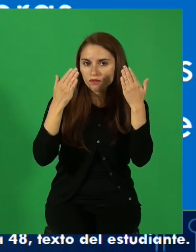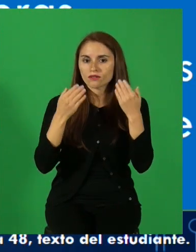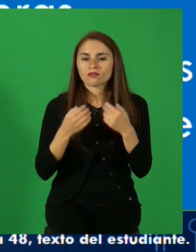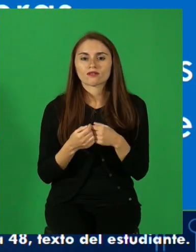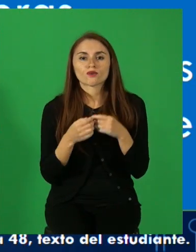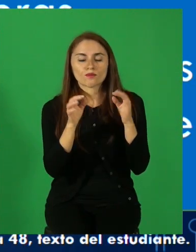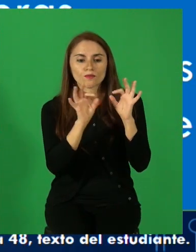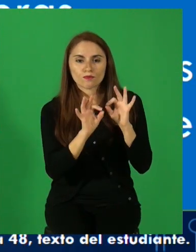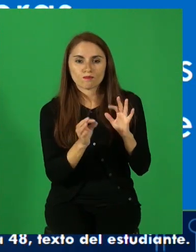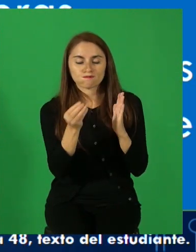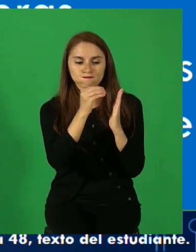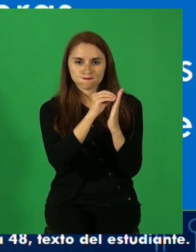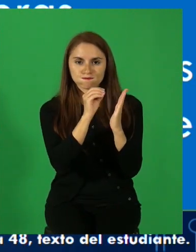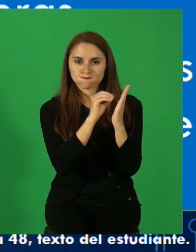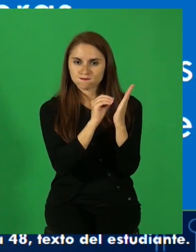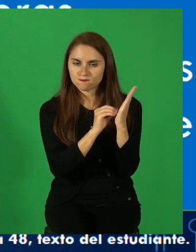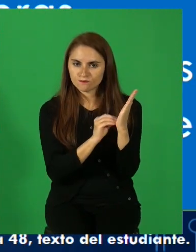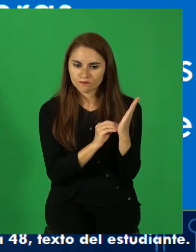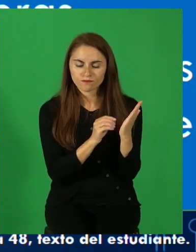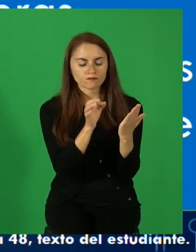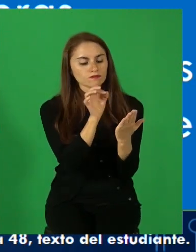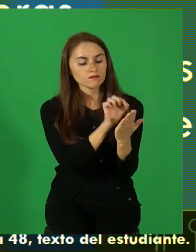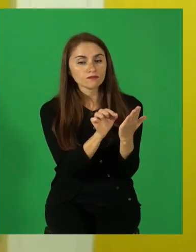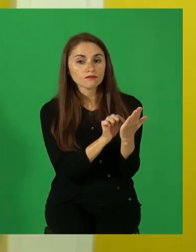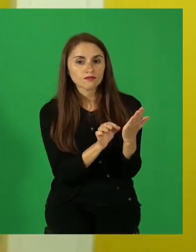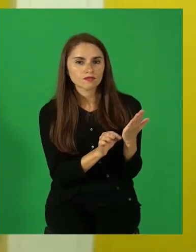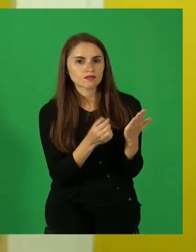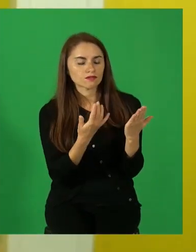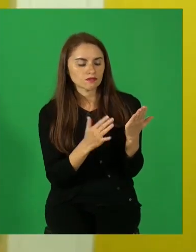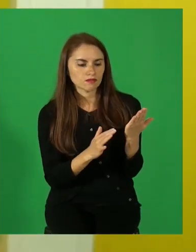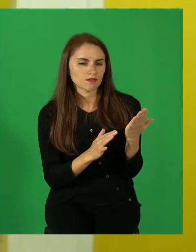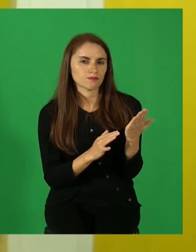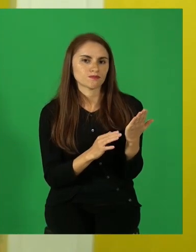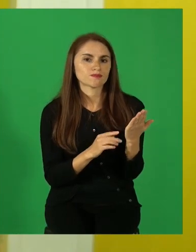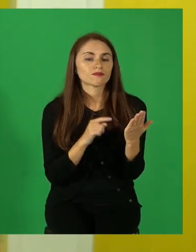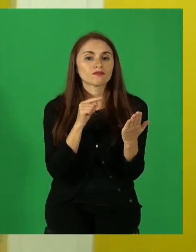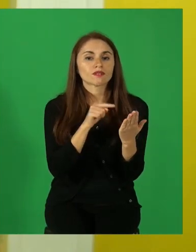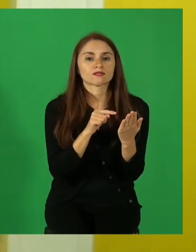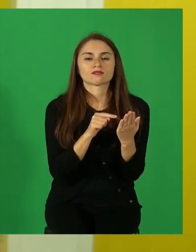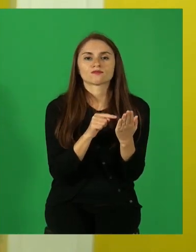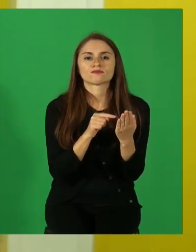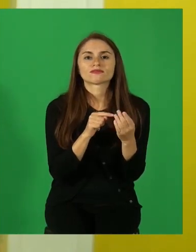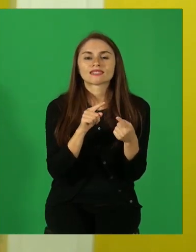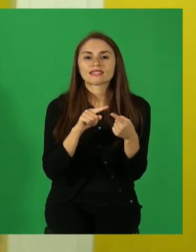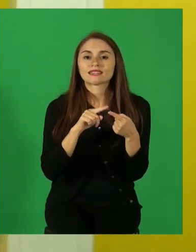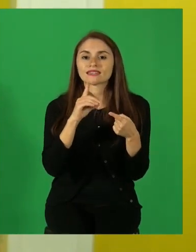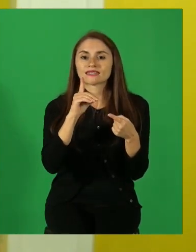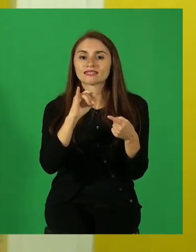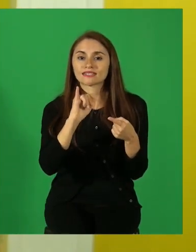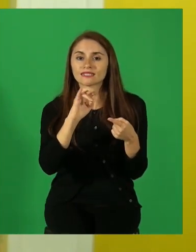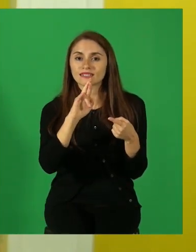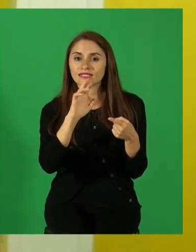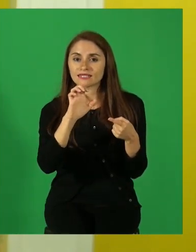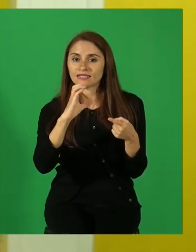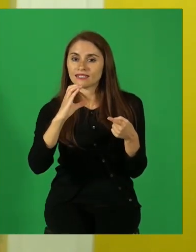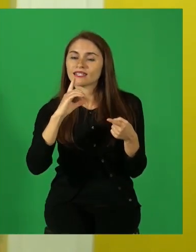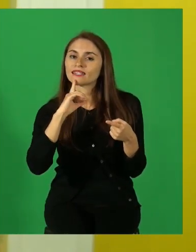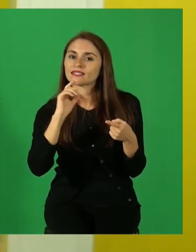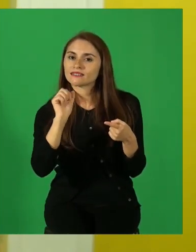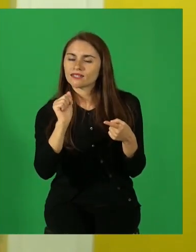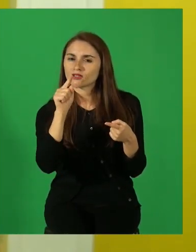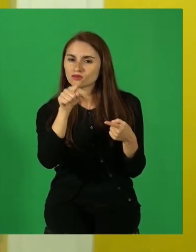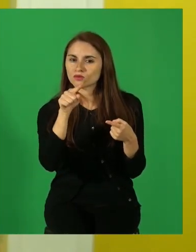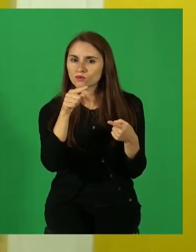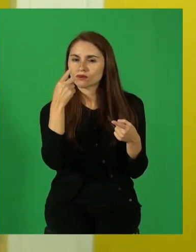depender del tipo de narrador que te cuenta la historia. Esa sería una caracterización directa en la que tú debes